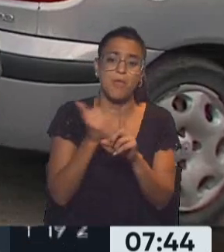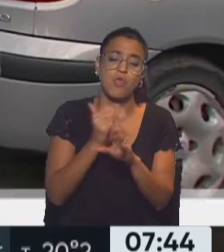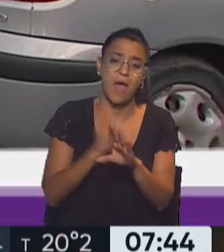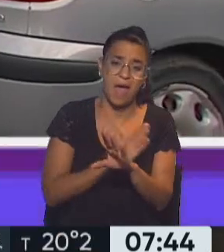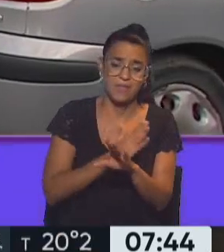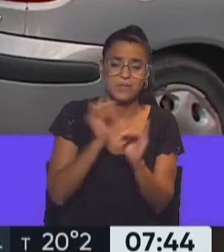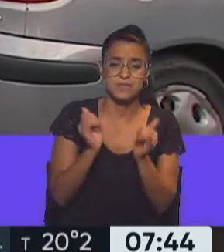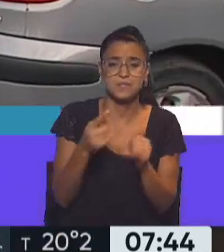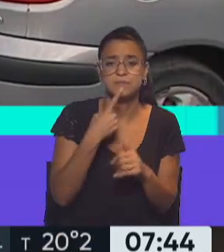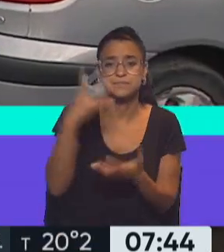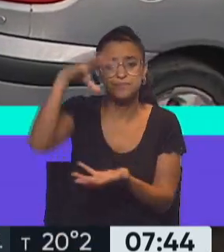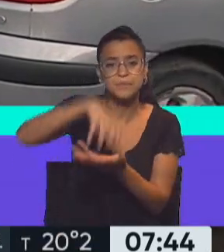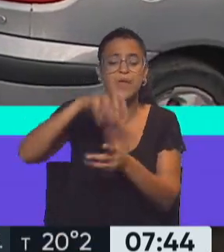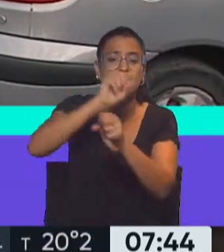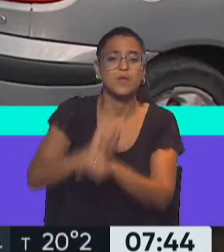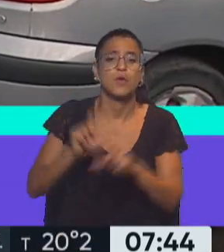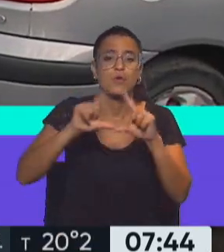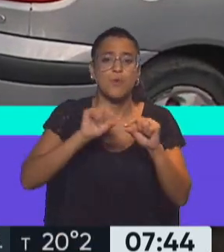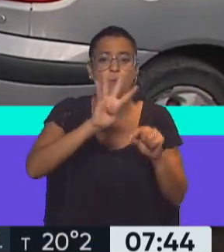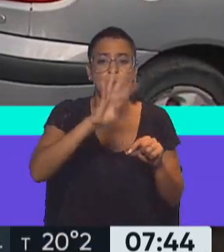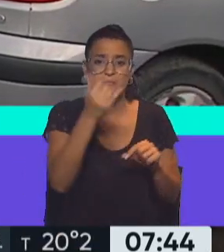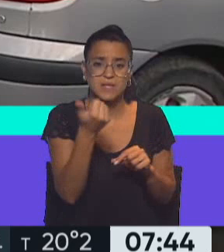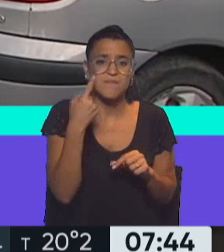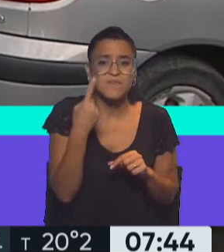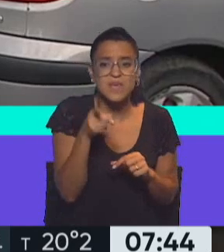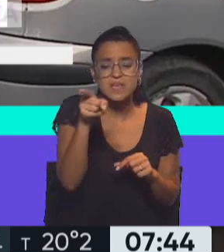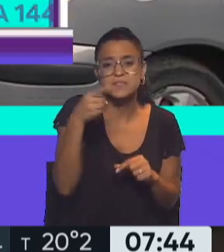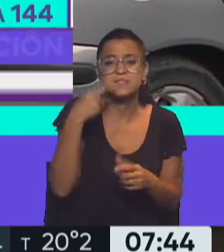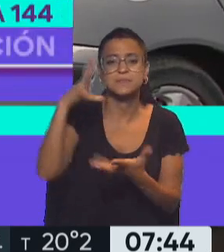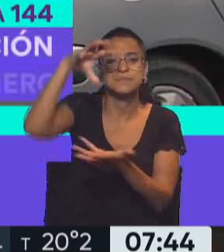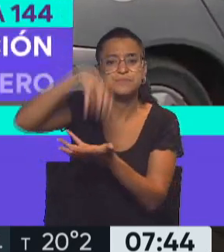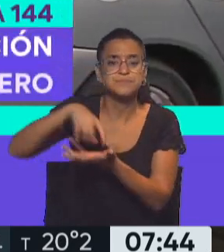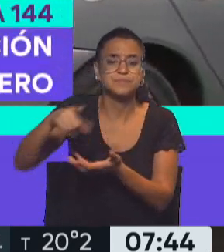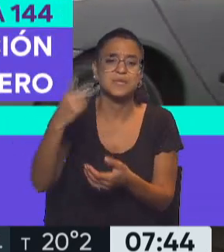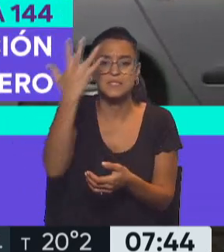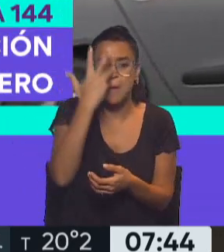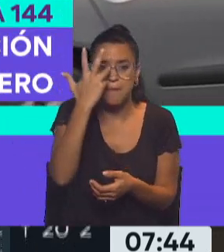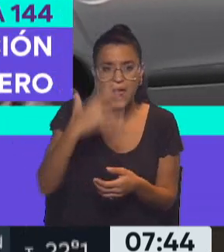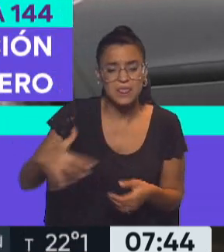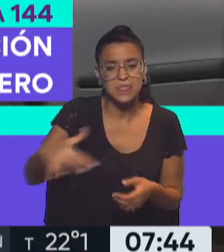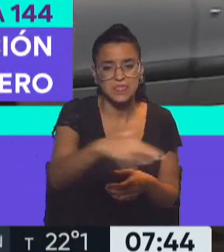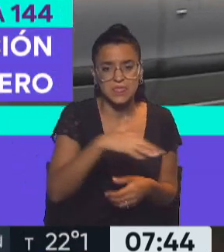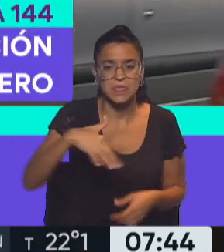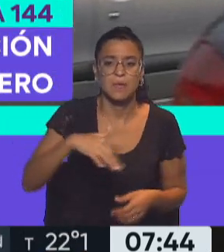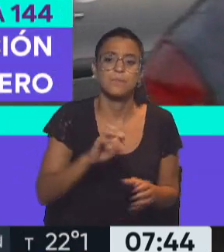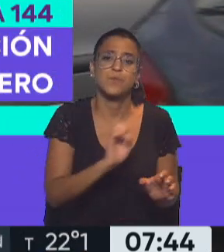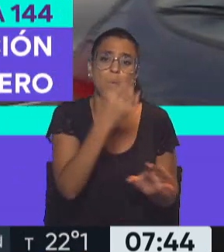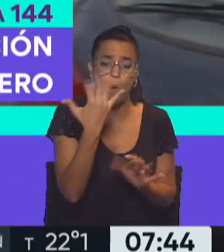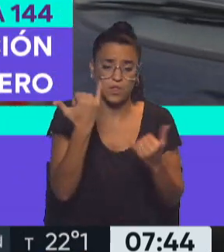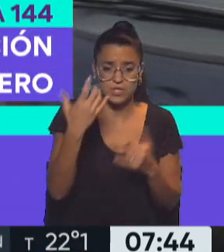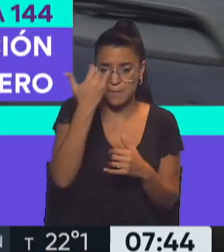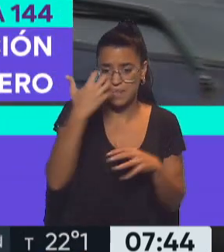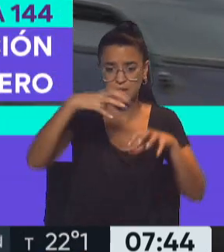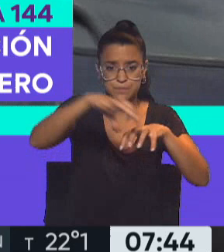recordemos que estamos en la unidad de detención número 46, fíjense ustedes en esta alcaidía departamental de San Martín, una de las cuatro que tiene esta